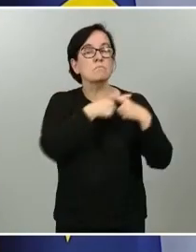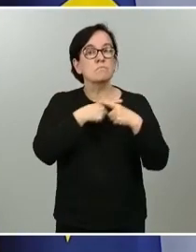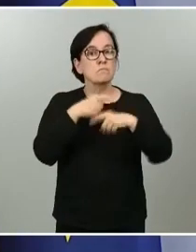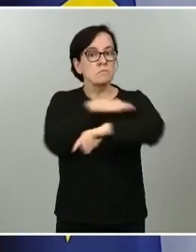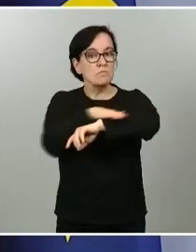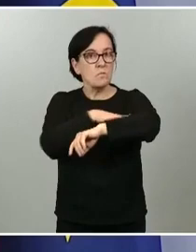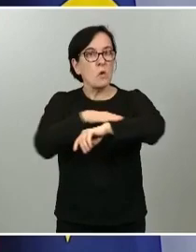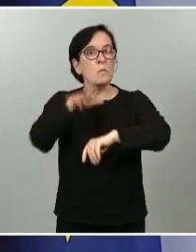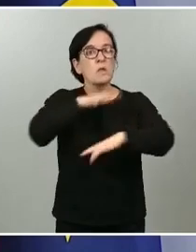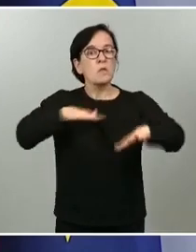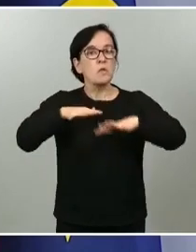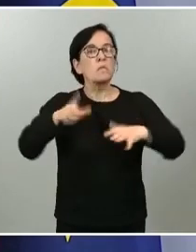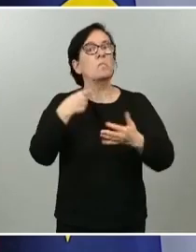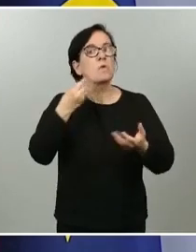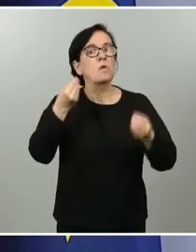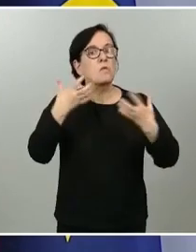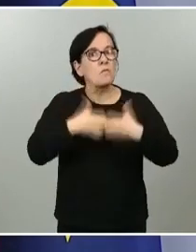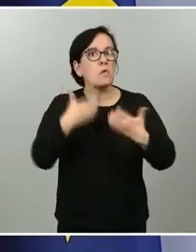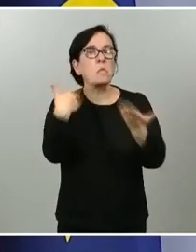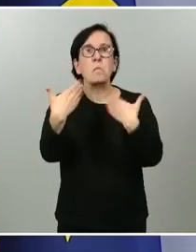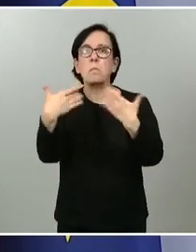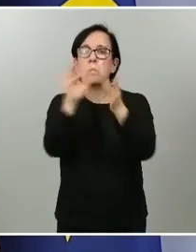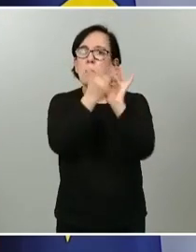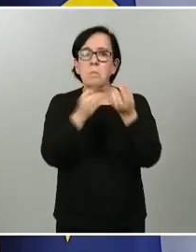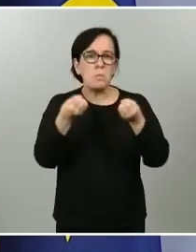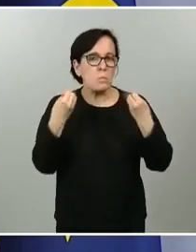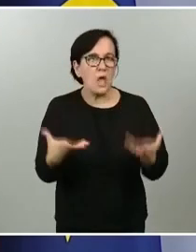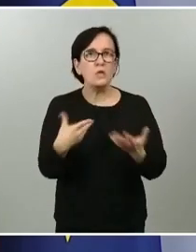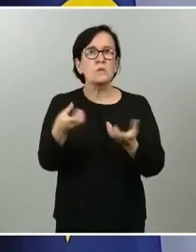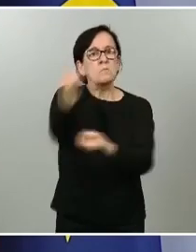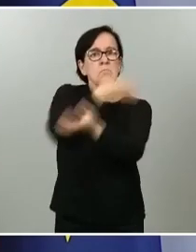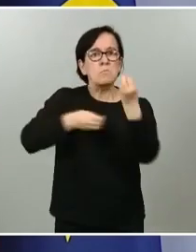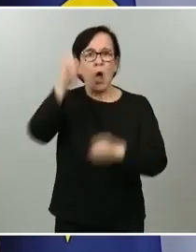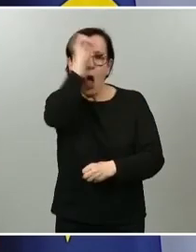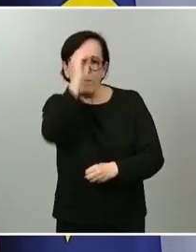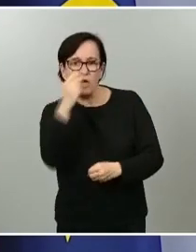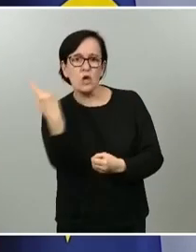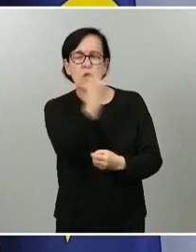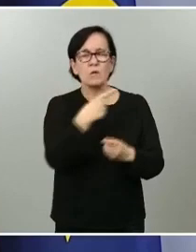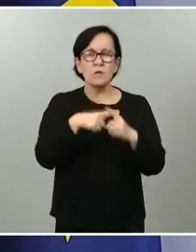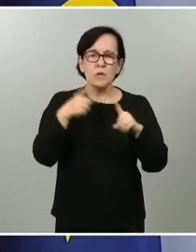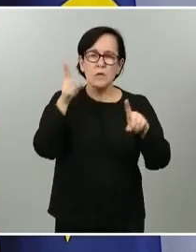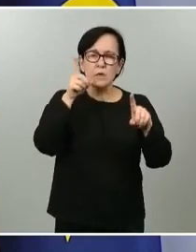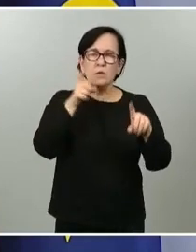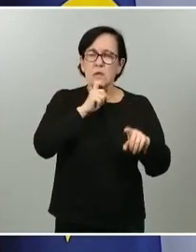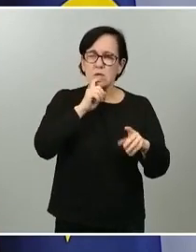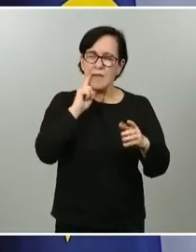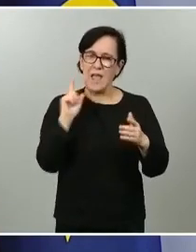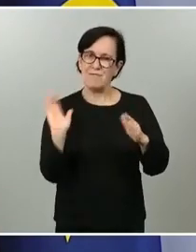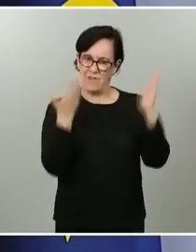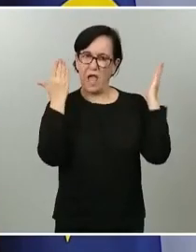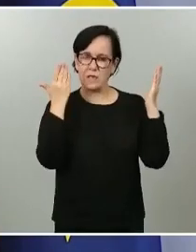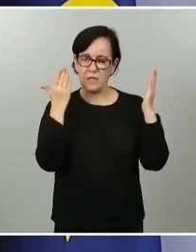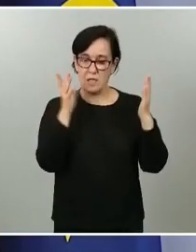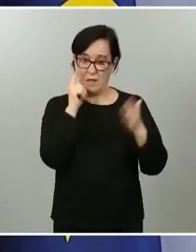de cordialidad en el intercambio de opiniones respecto a la complejidad de esta fase, de esta